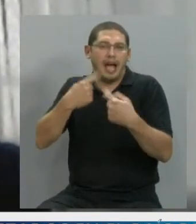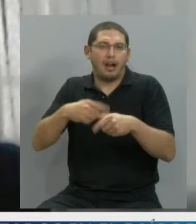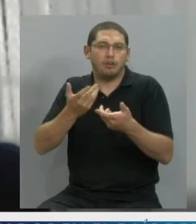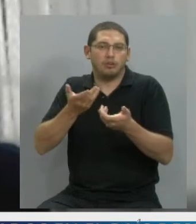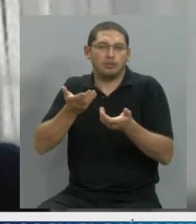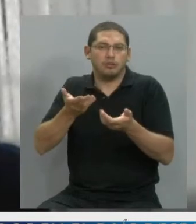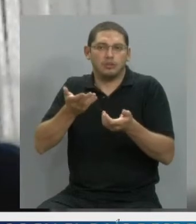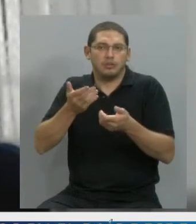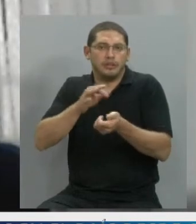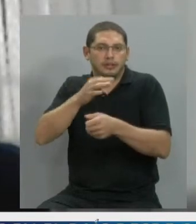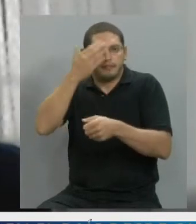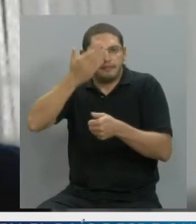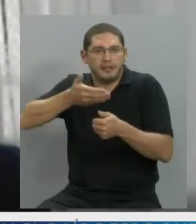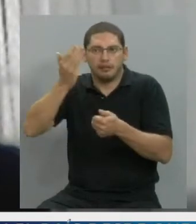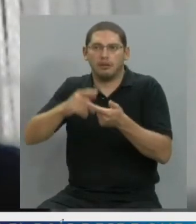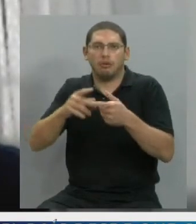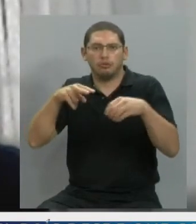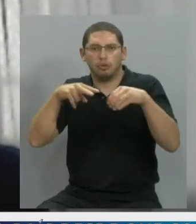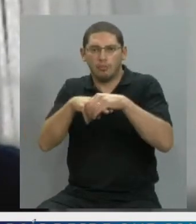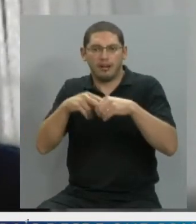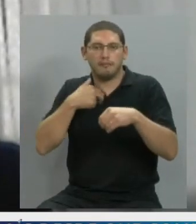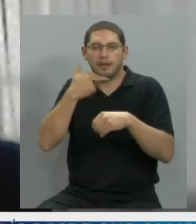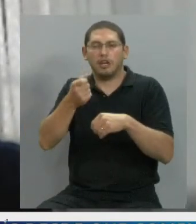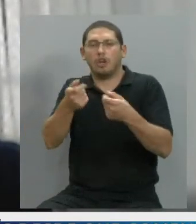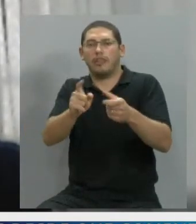tomografía. Toda gente joven.